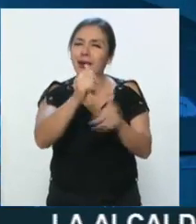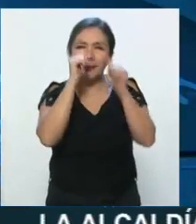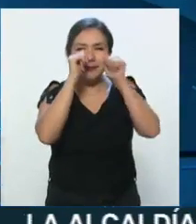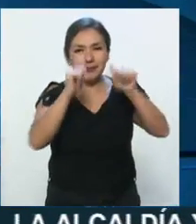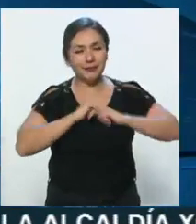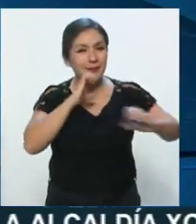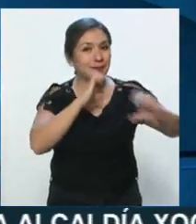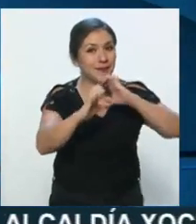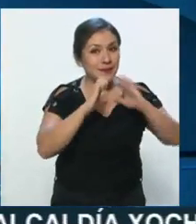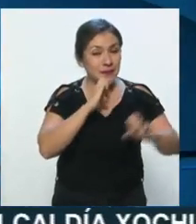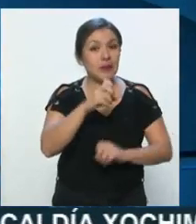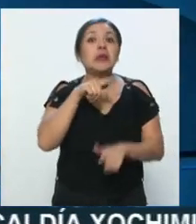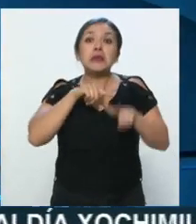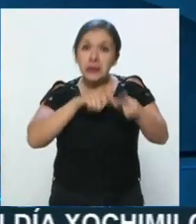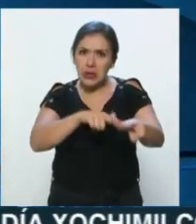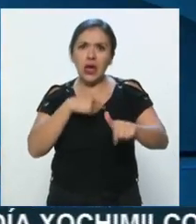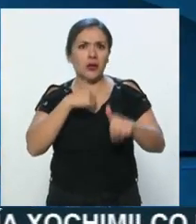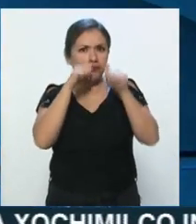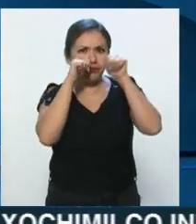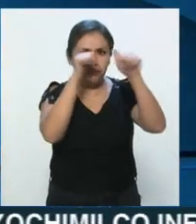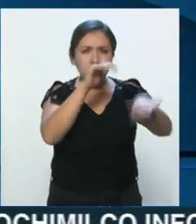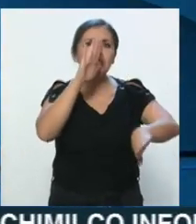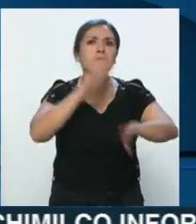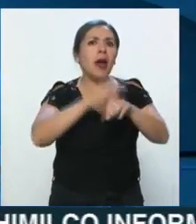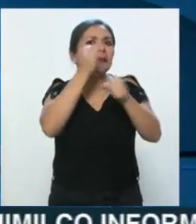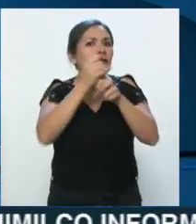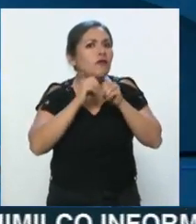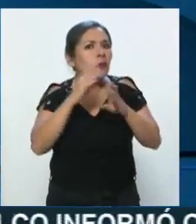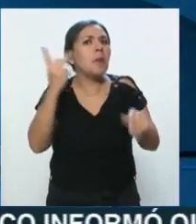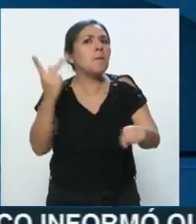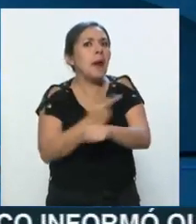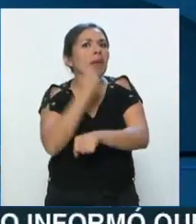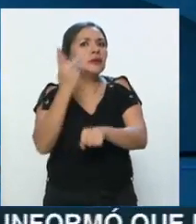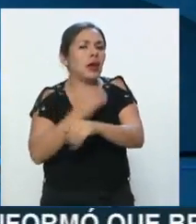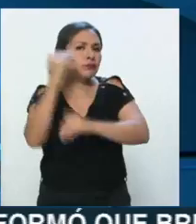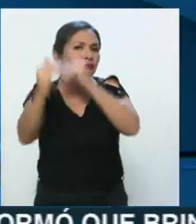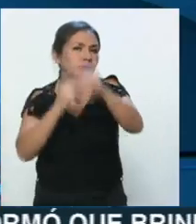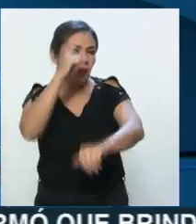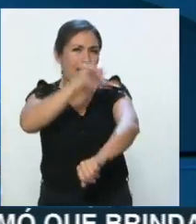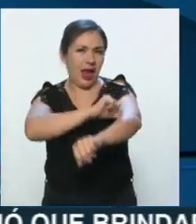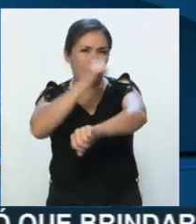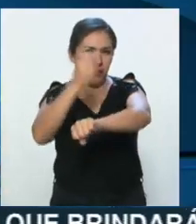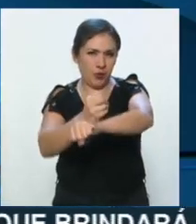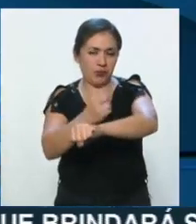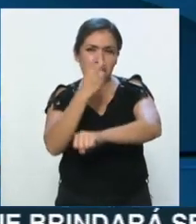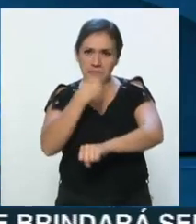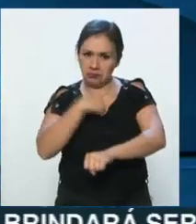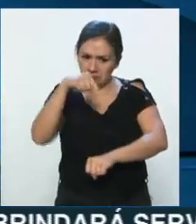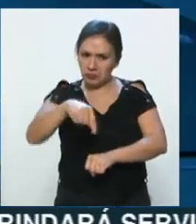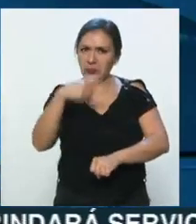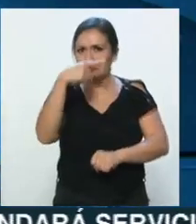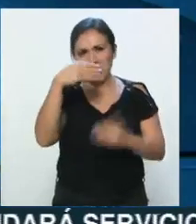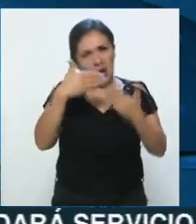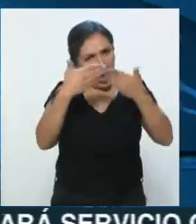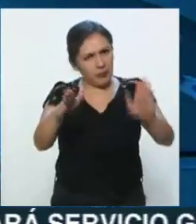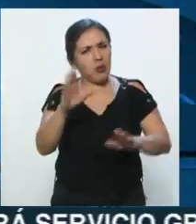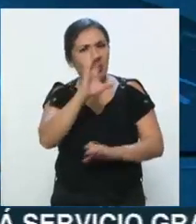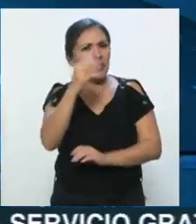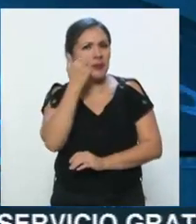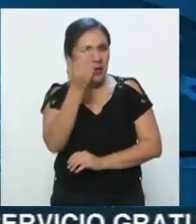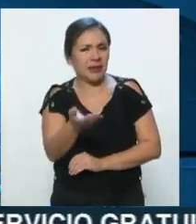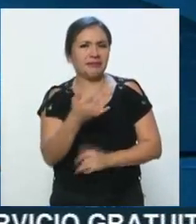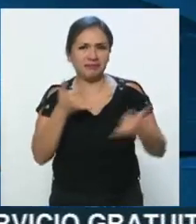tomado la comunicación, y por supuesto que seguimos al tanto de lo que hagan allá en Álvaro Obregón, estos micrófonos son suyos. Muchas gracias,